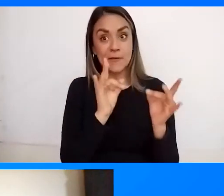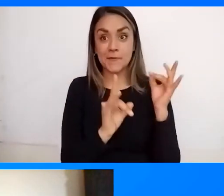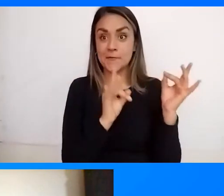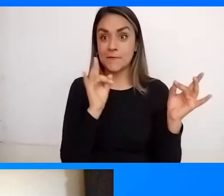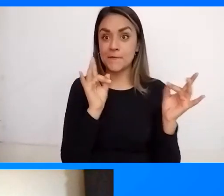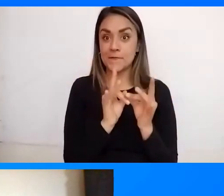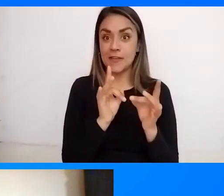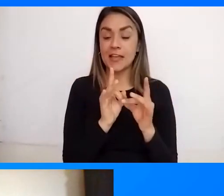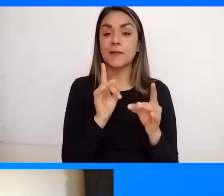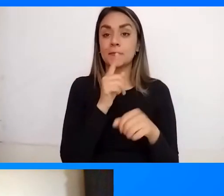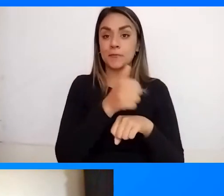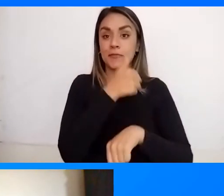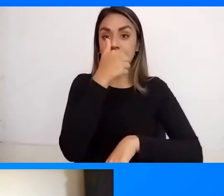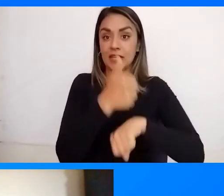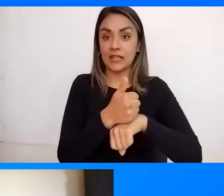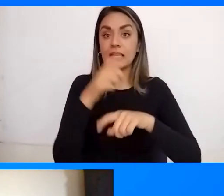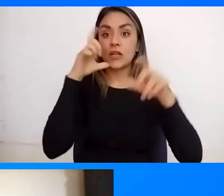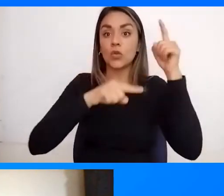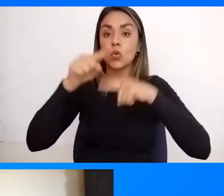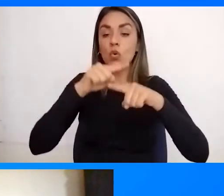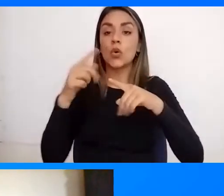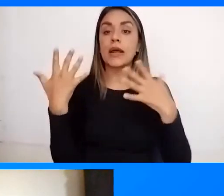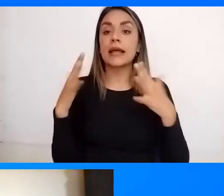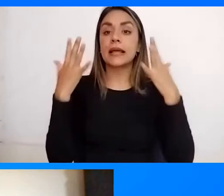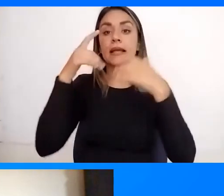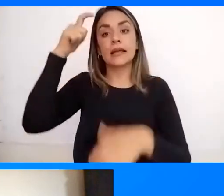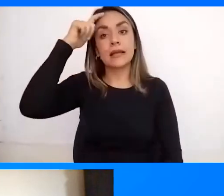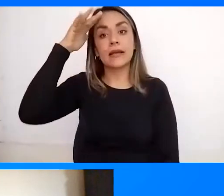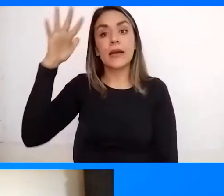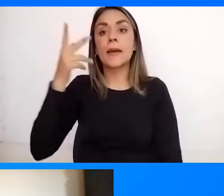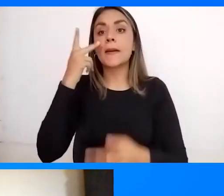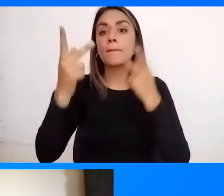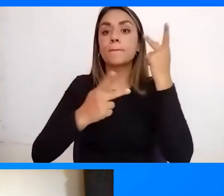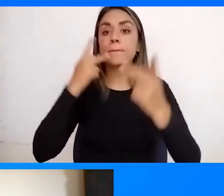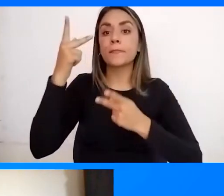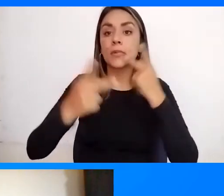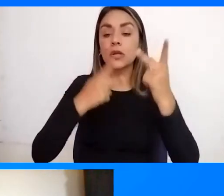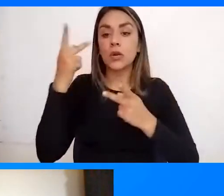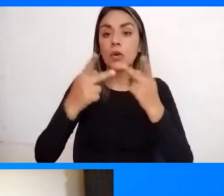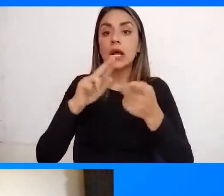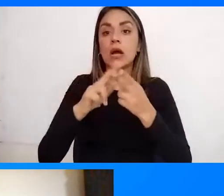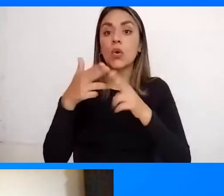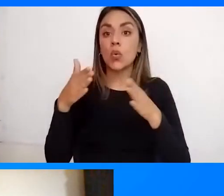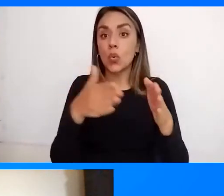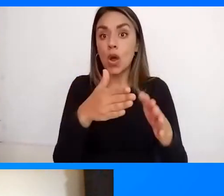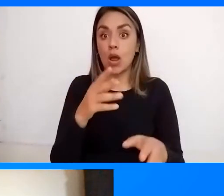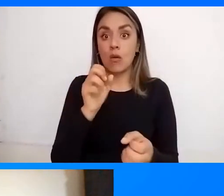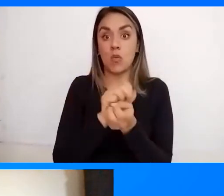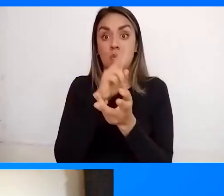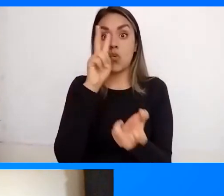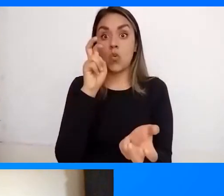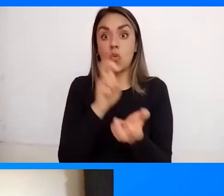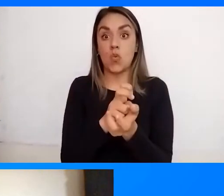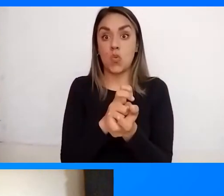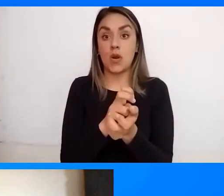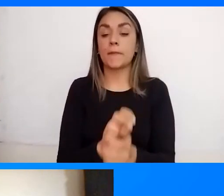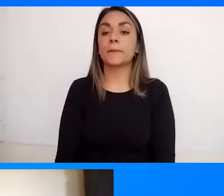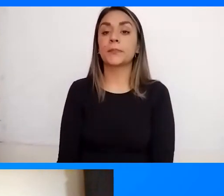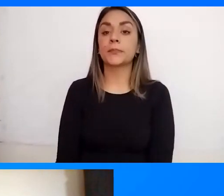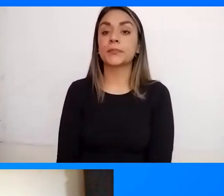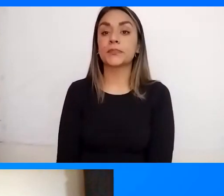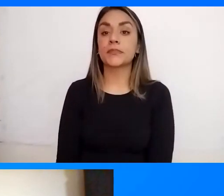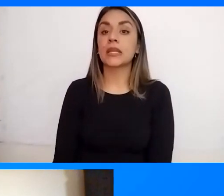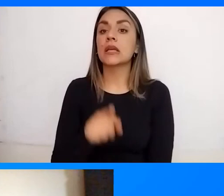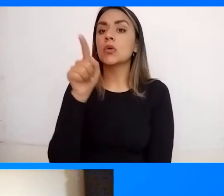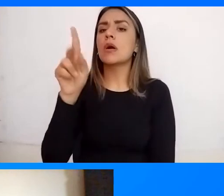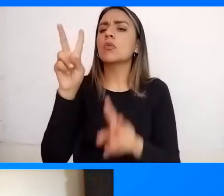El rector Germán Que el día del turismo Lo celebramos en Cartagena Visitando la Vida Ario Nacional Wow Muy bien Pero hay un Un tema